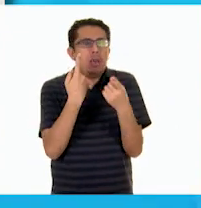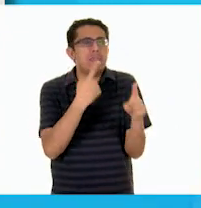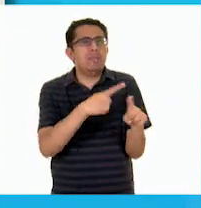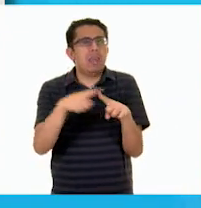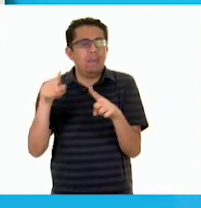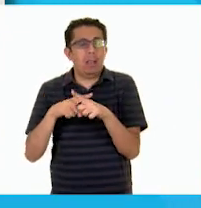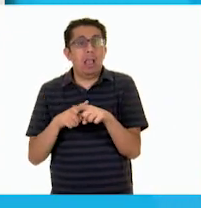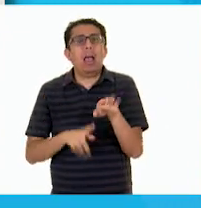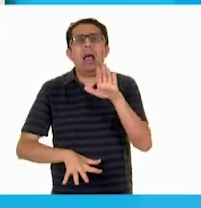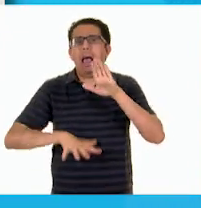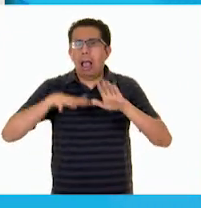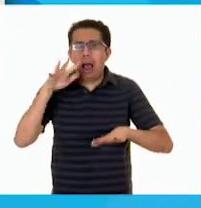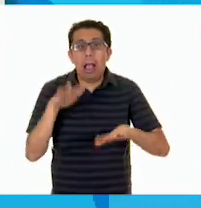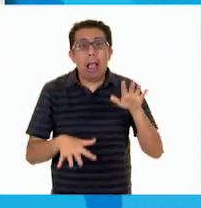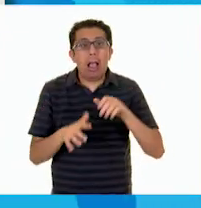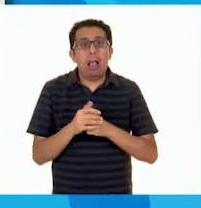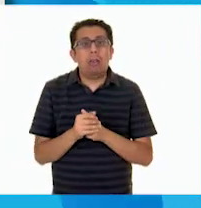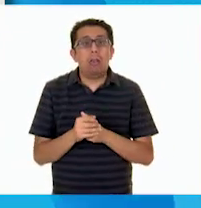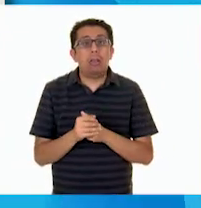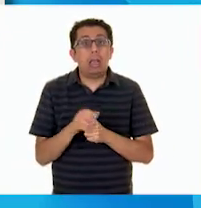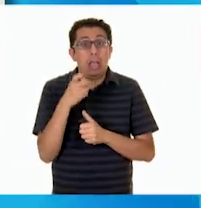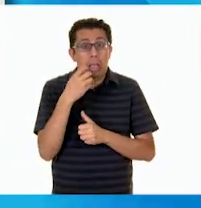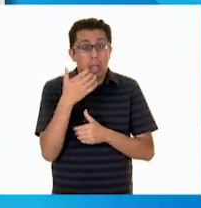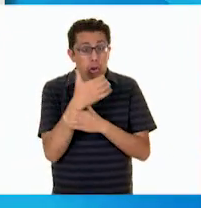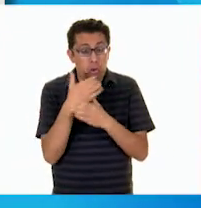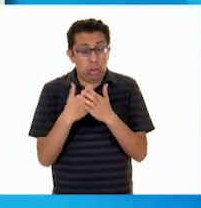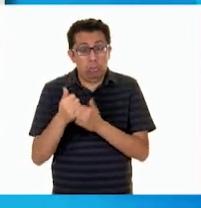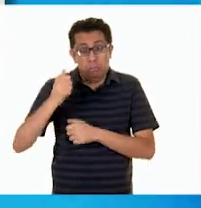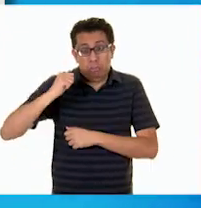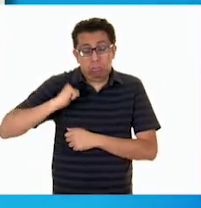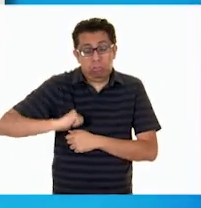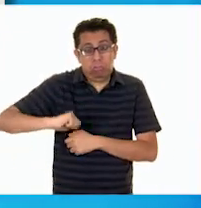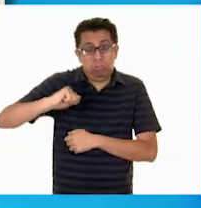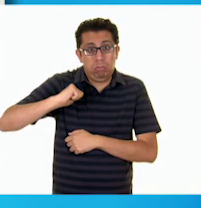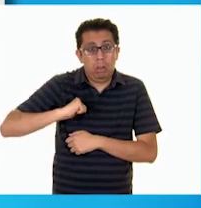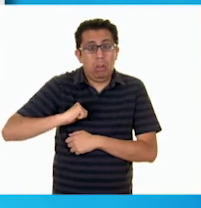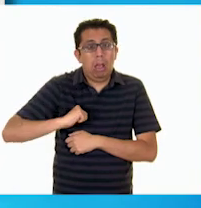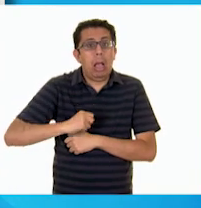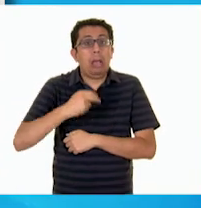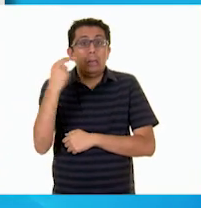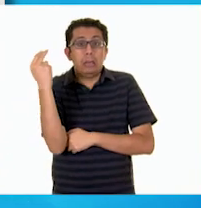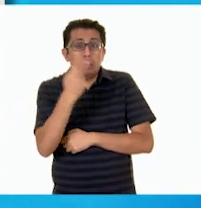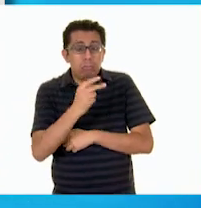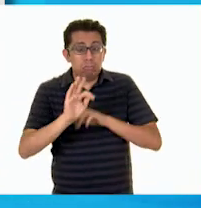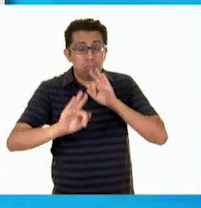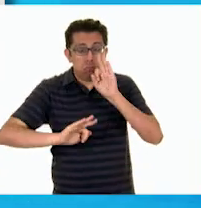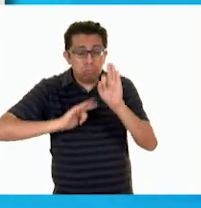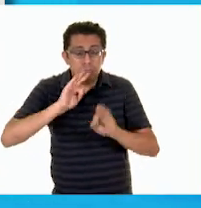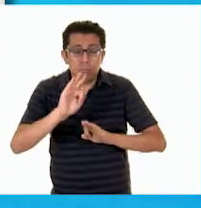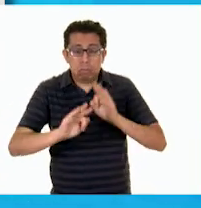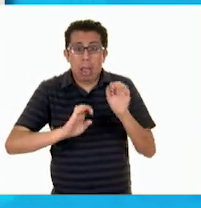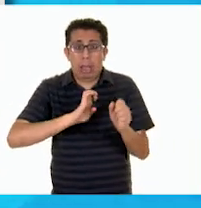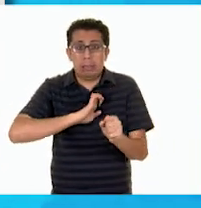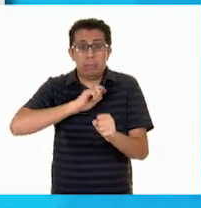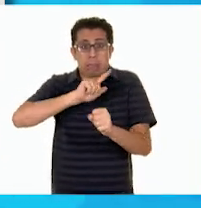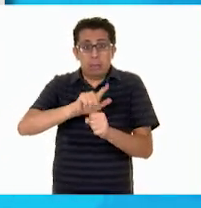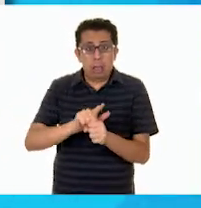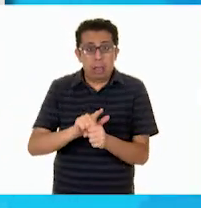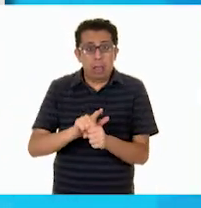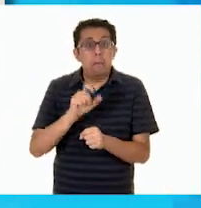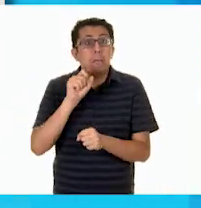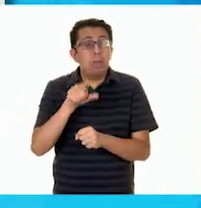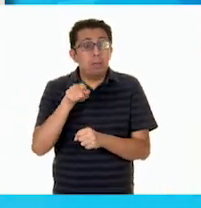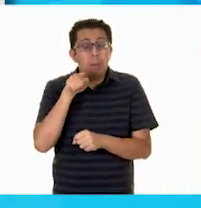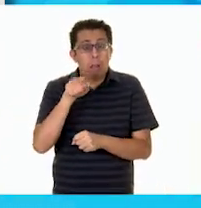En algunos casos, son objetos tan viejos que se necesitan de cuidados muy especiales. También